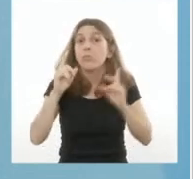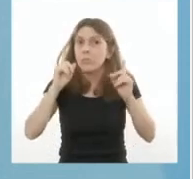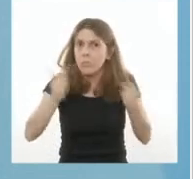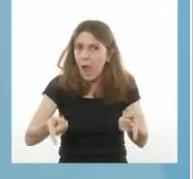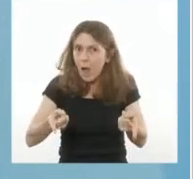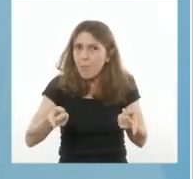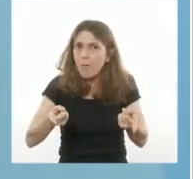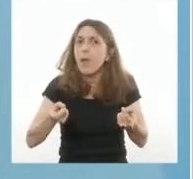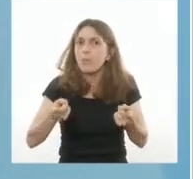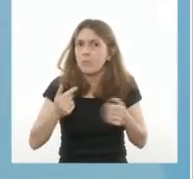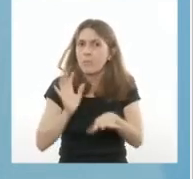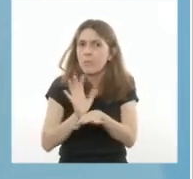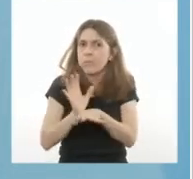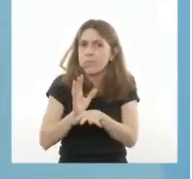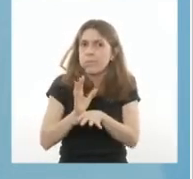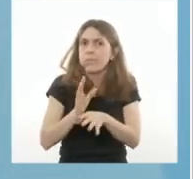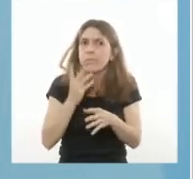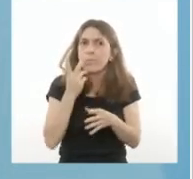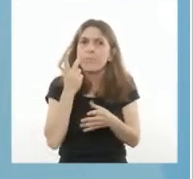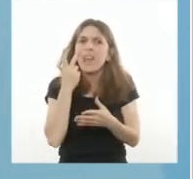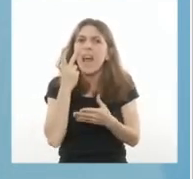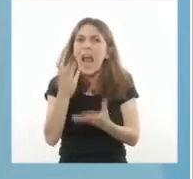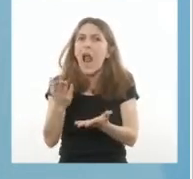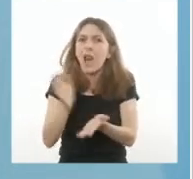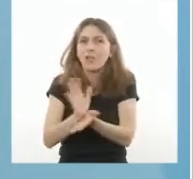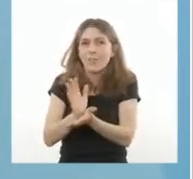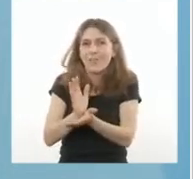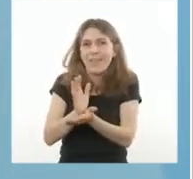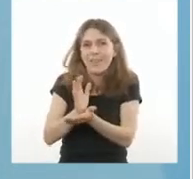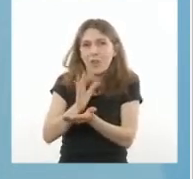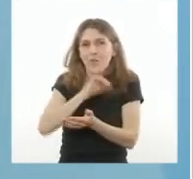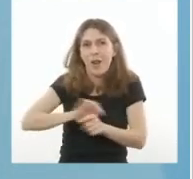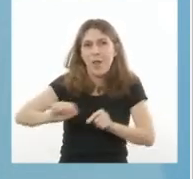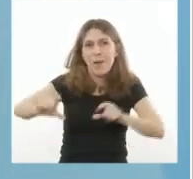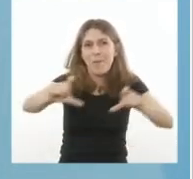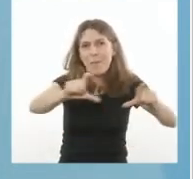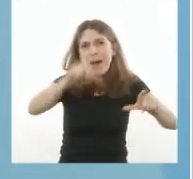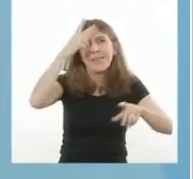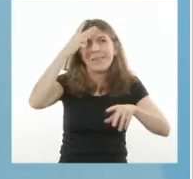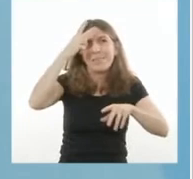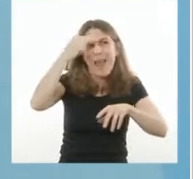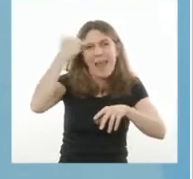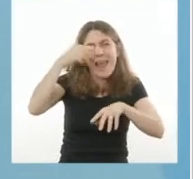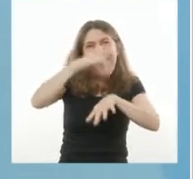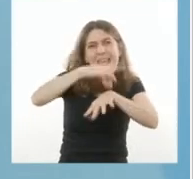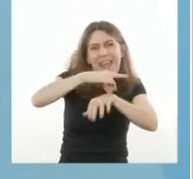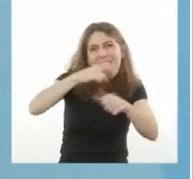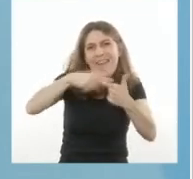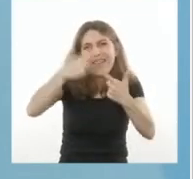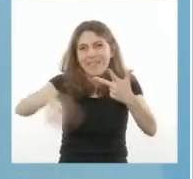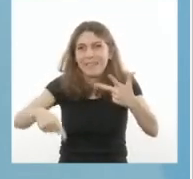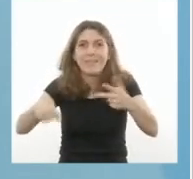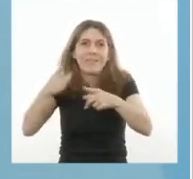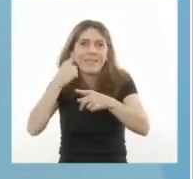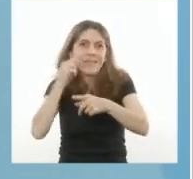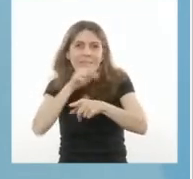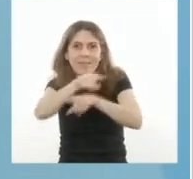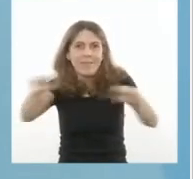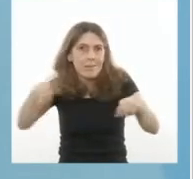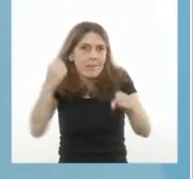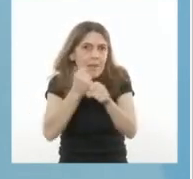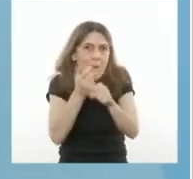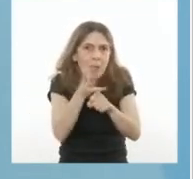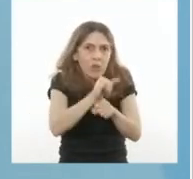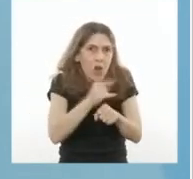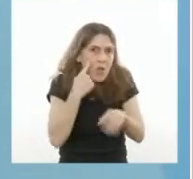También otorgamos un reconocimiento al personal de salud que está abocado a la atención de la pandemia. Ellos y ellas tienen el